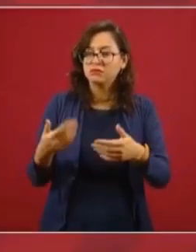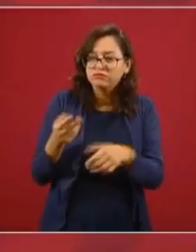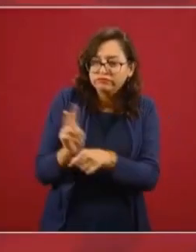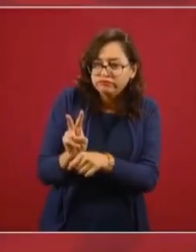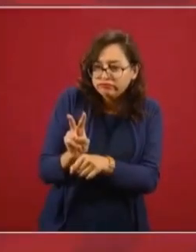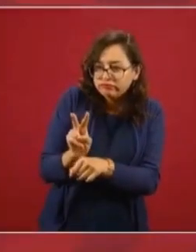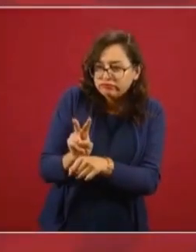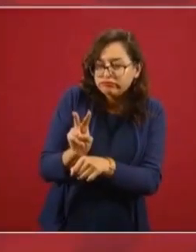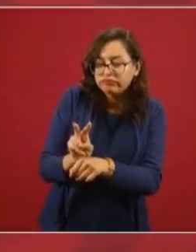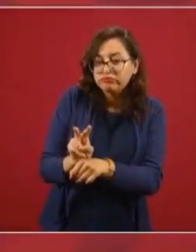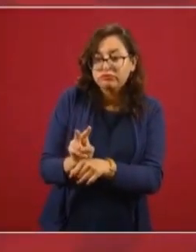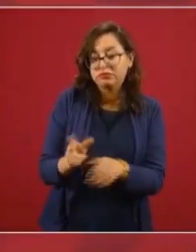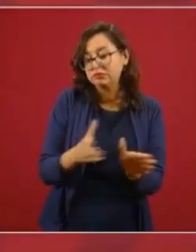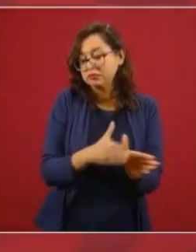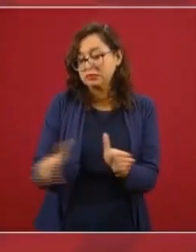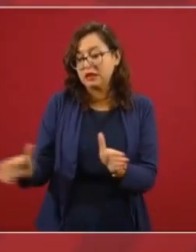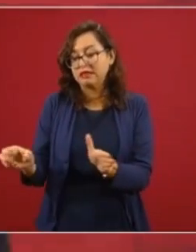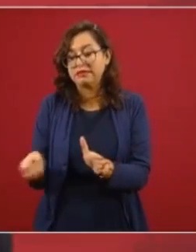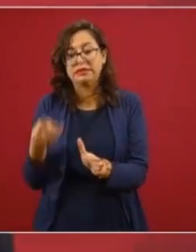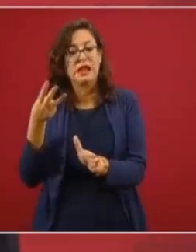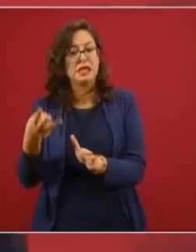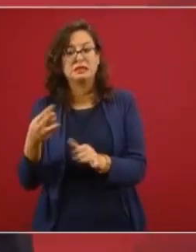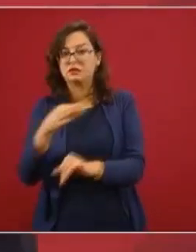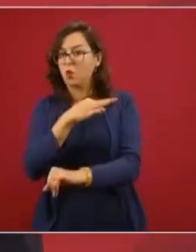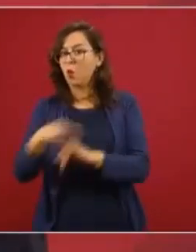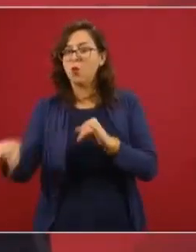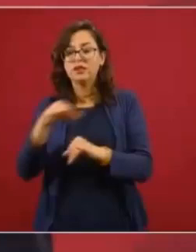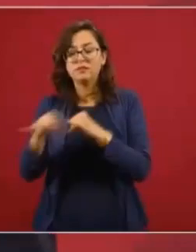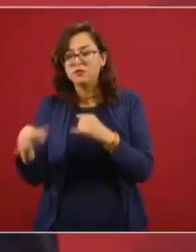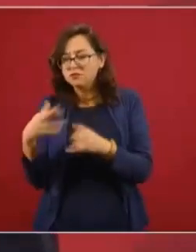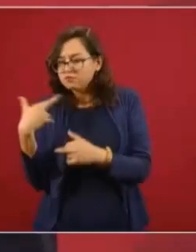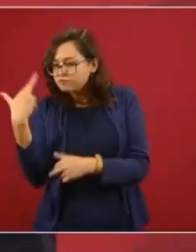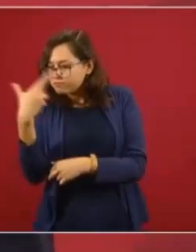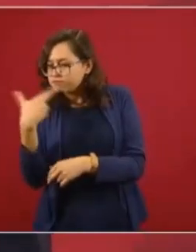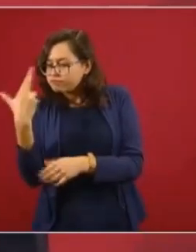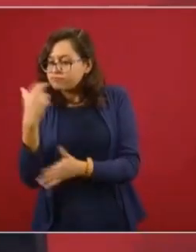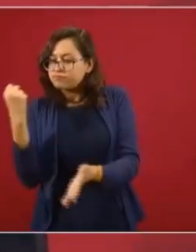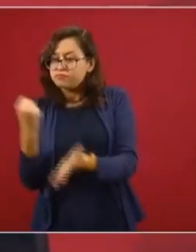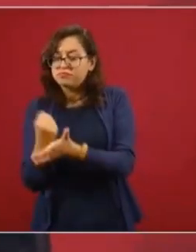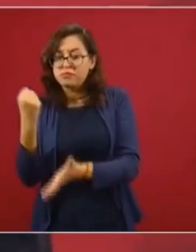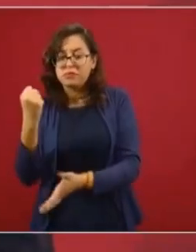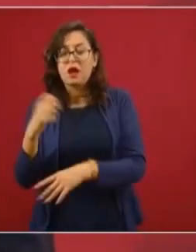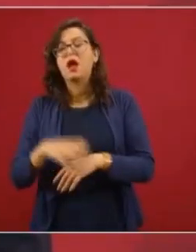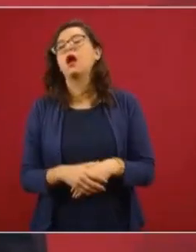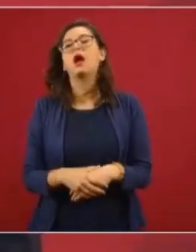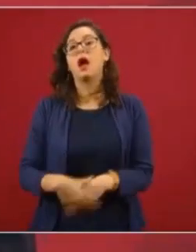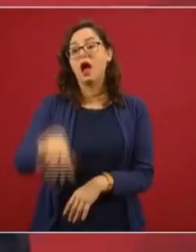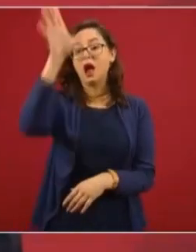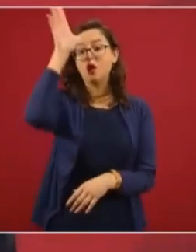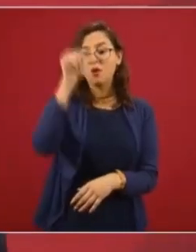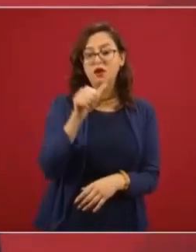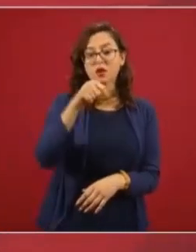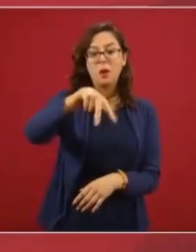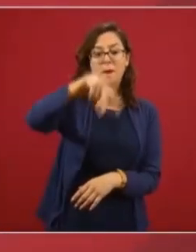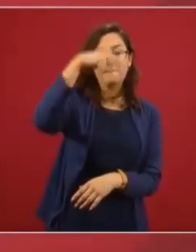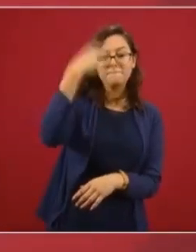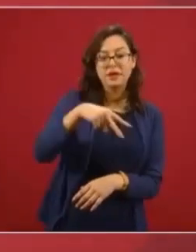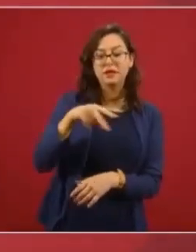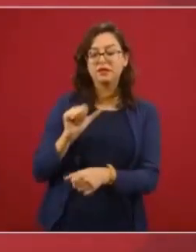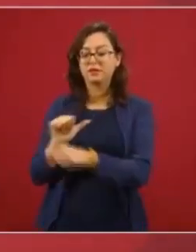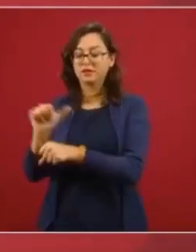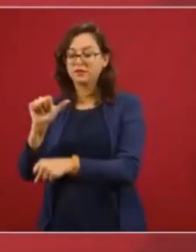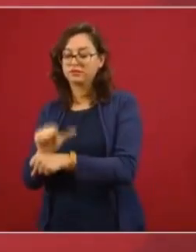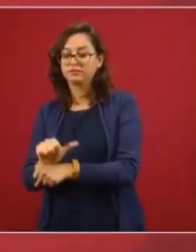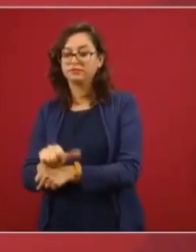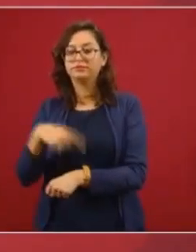última previa a su aprobación. El acuerdo integra México y Argentina, en donde Max Science de